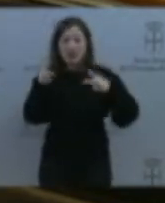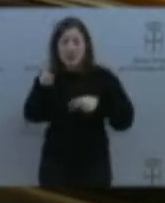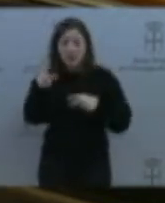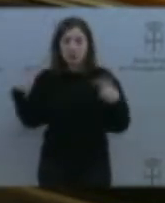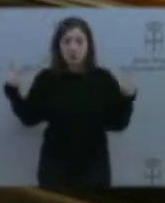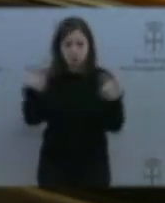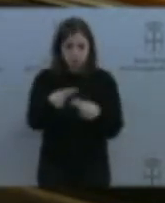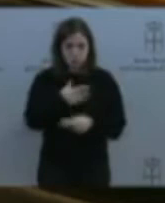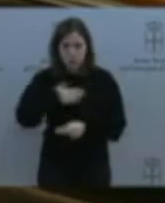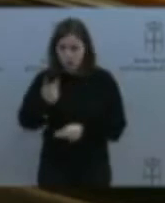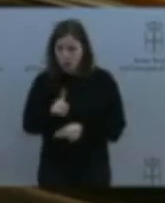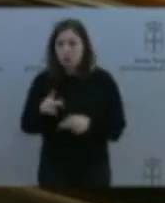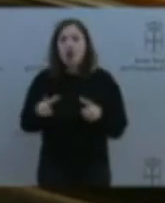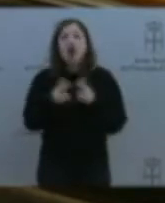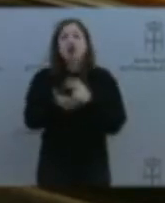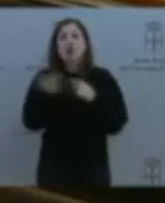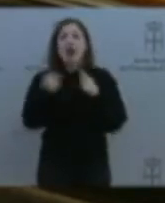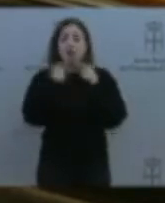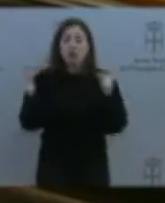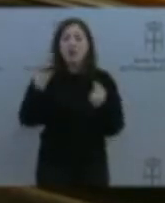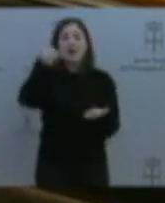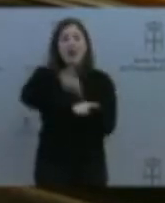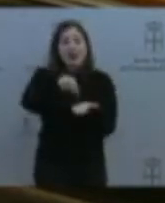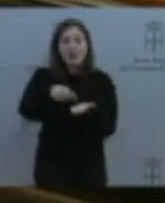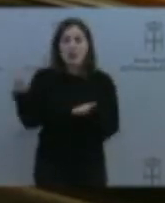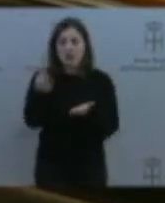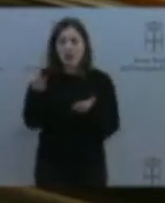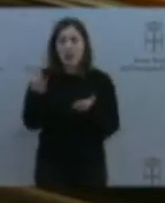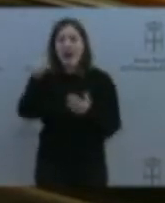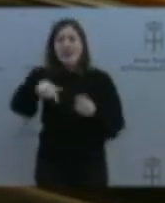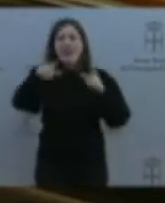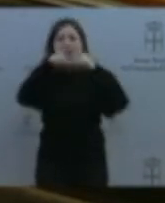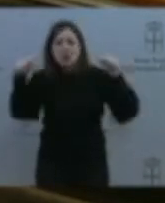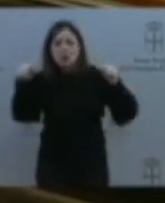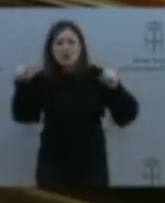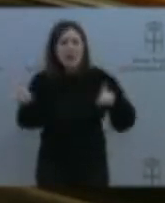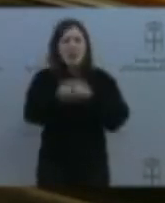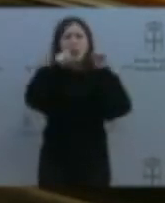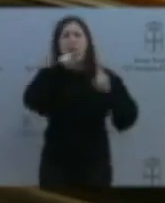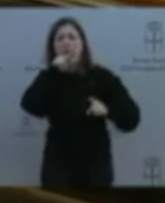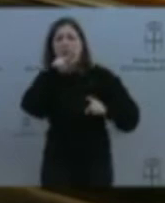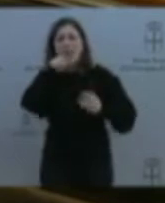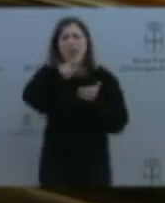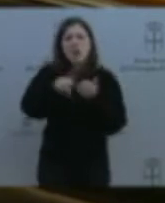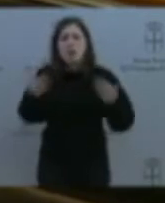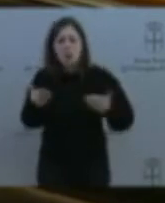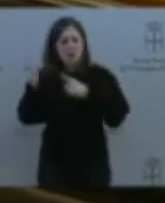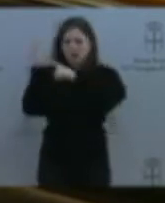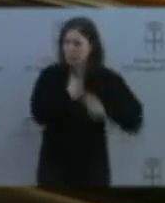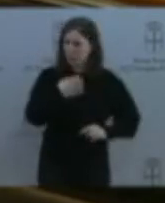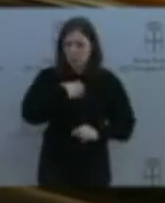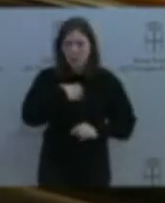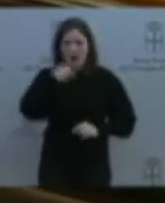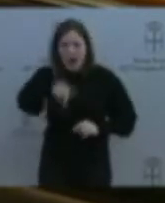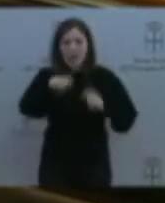nadie en Asturias se haya discriminado por la lengua que fale. Que en Asturias se pueda falar castellano, asturiano y gallego asturiano con